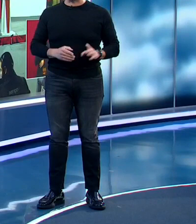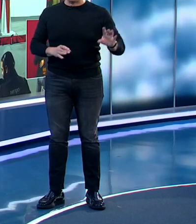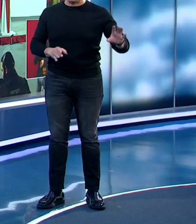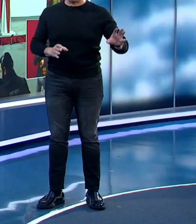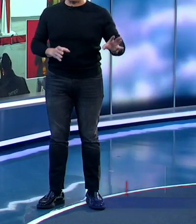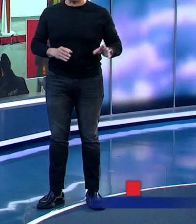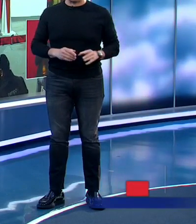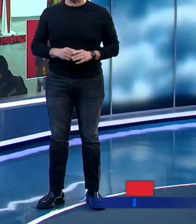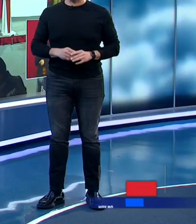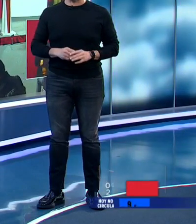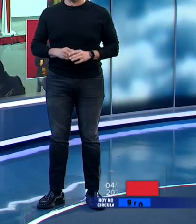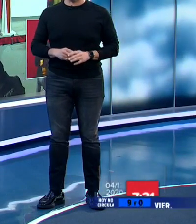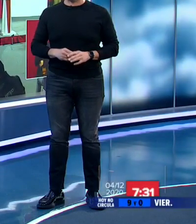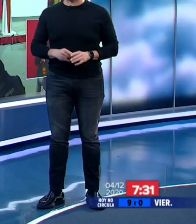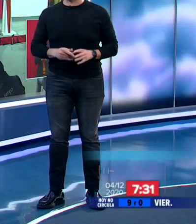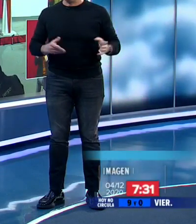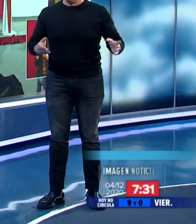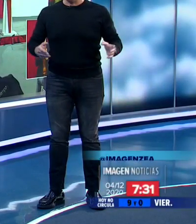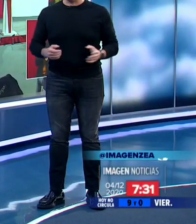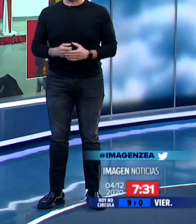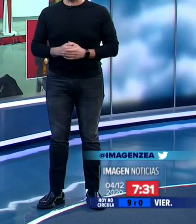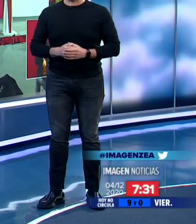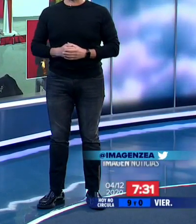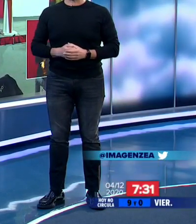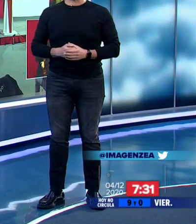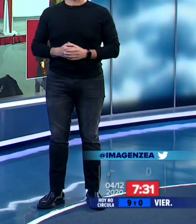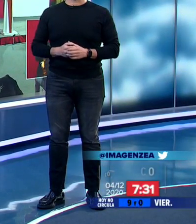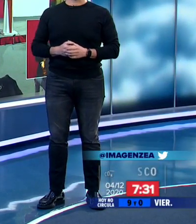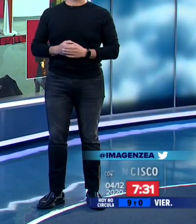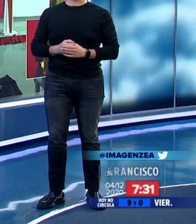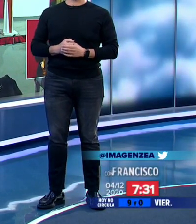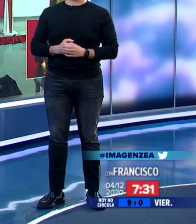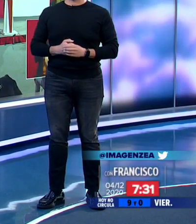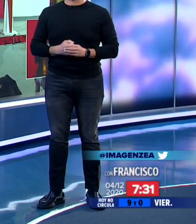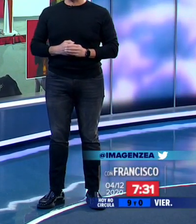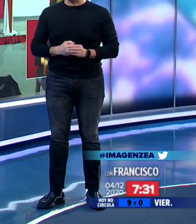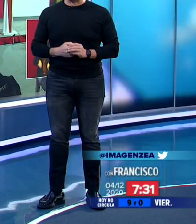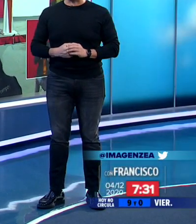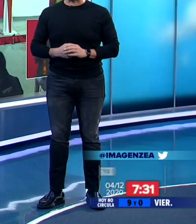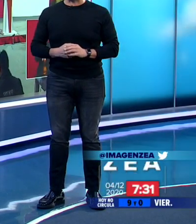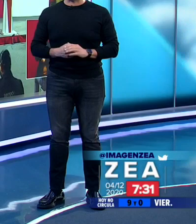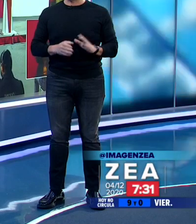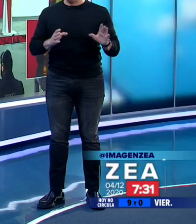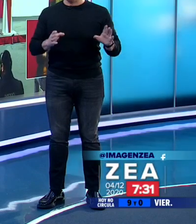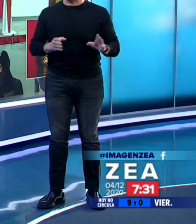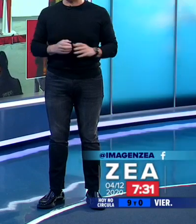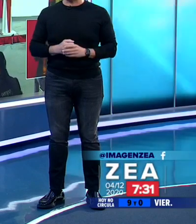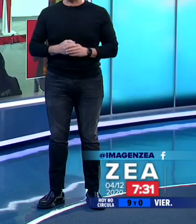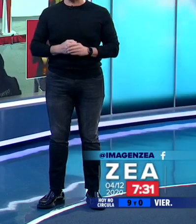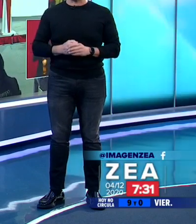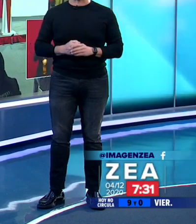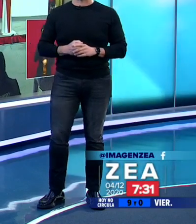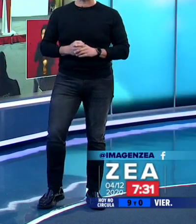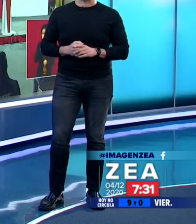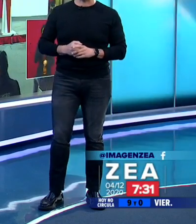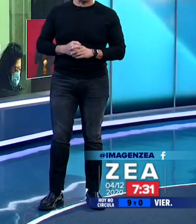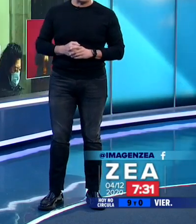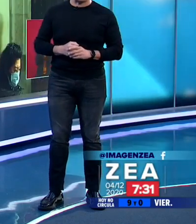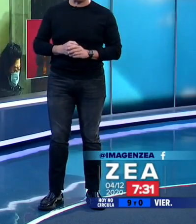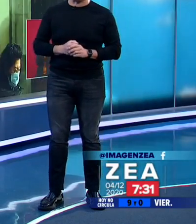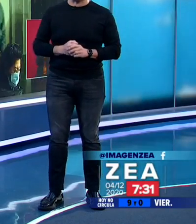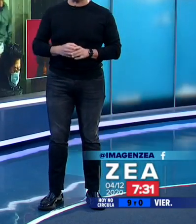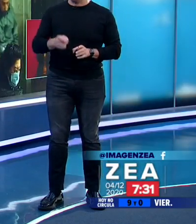decir es que la situación está muy grave en la Ciudad de México y que, bueno, no se va a imponer absolutamente nada, pero hay que quedarse en casa. Eso es lo que quiso decir del cubrebocas, no